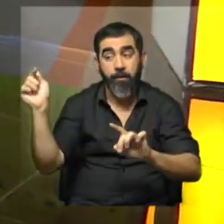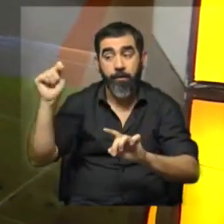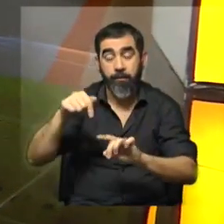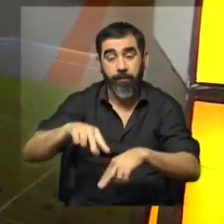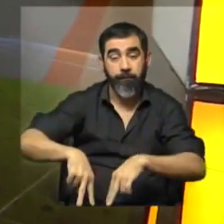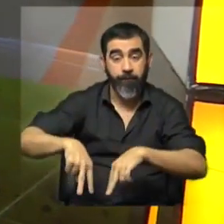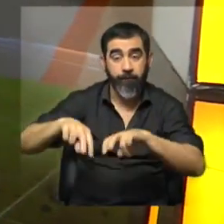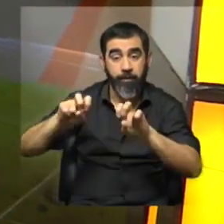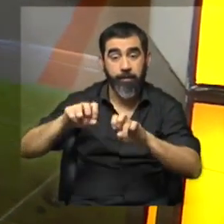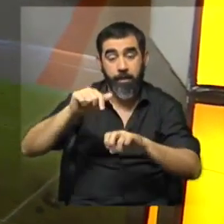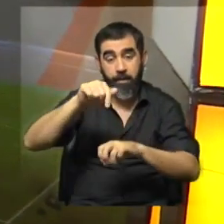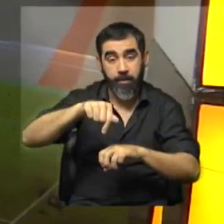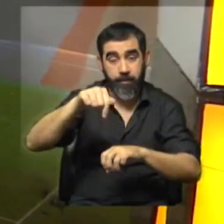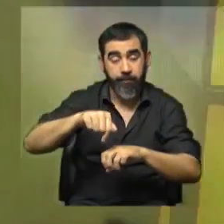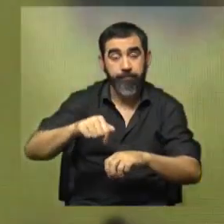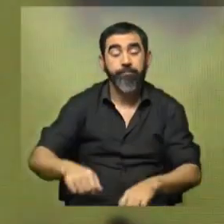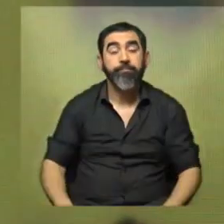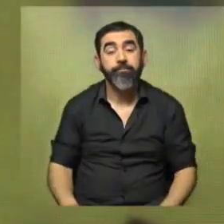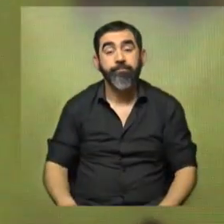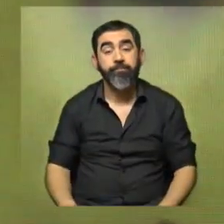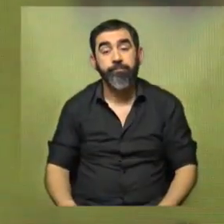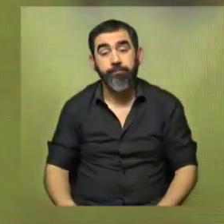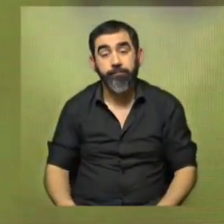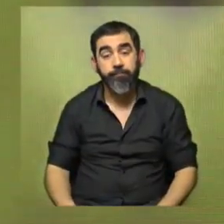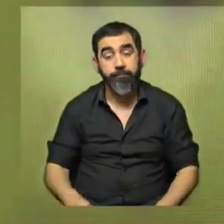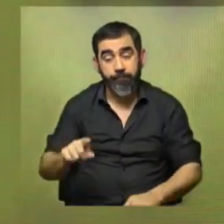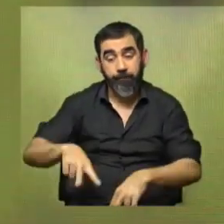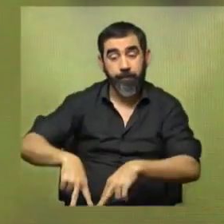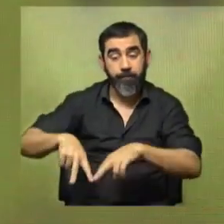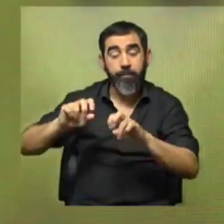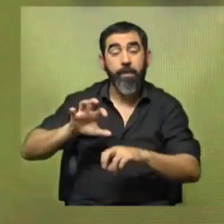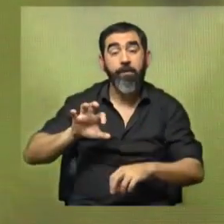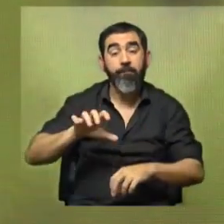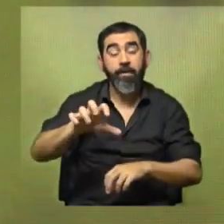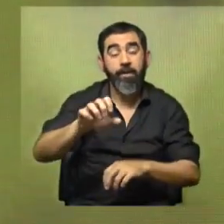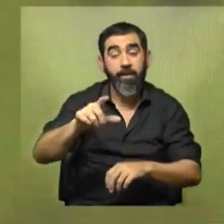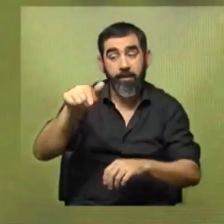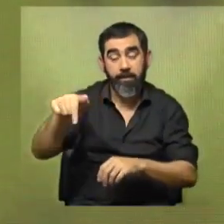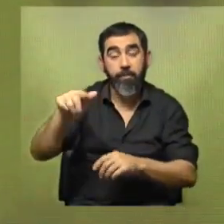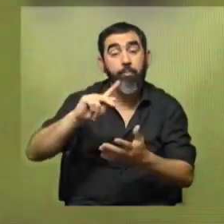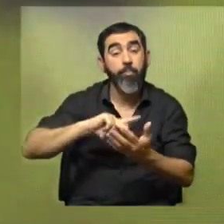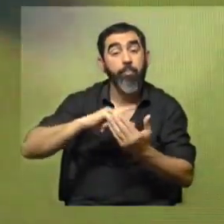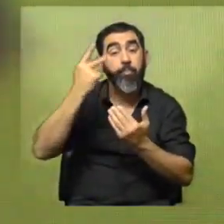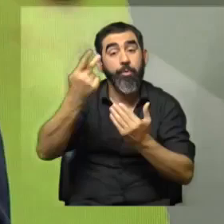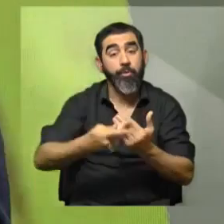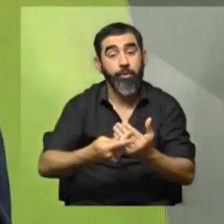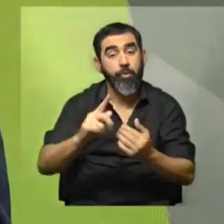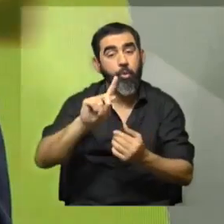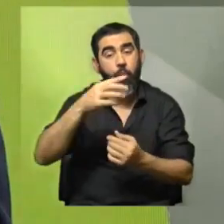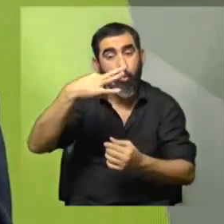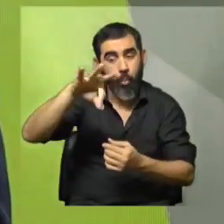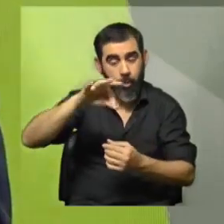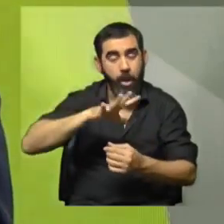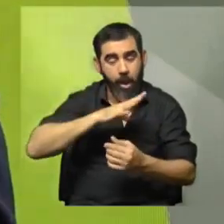van estudiando en la medida que tiempo le permiten. Hay estudios que se vinieron realizando con bacterias de la Antártida que, bueno, dirigieron a este proyecto que, como dije, van en el primer año.